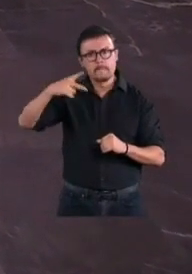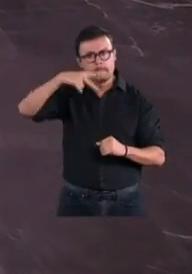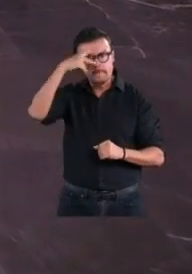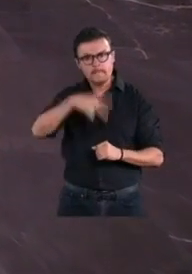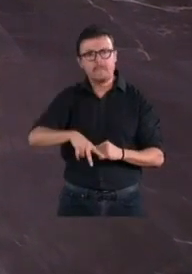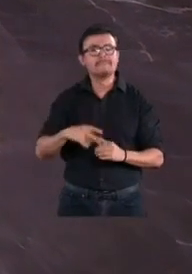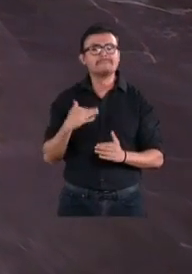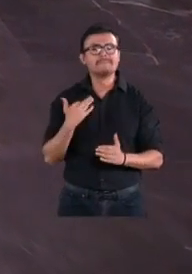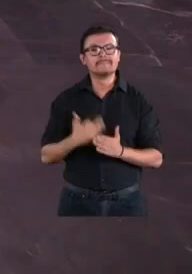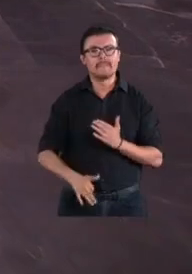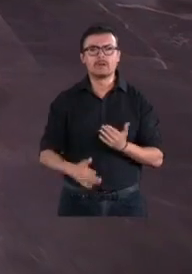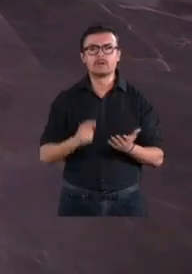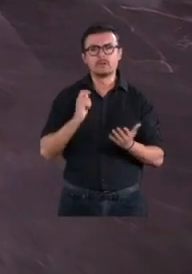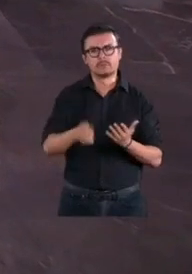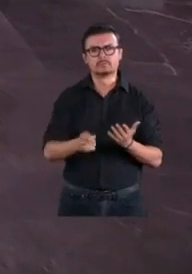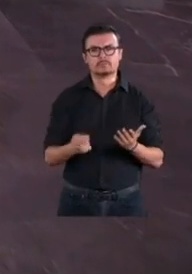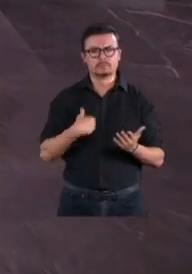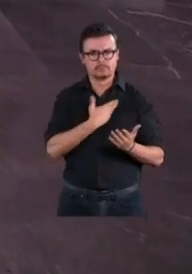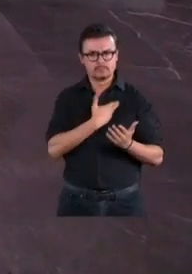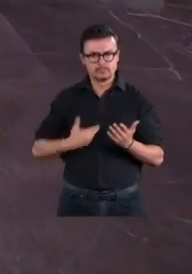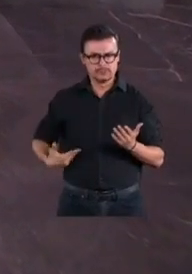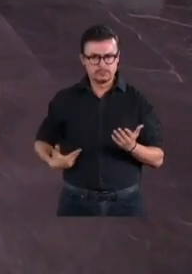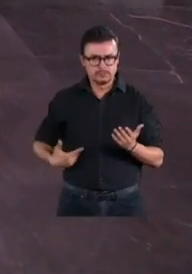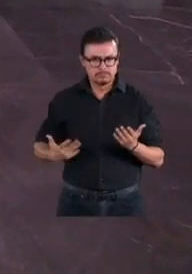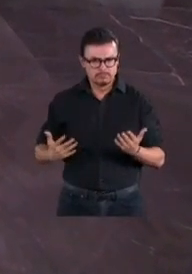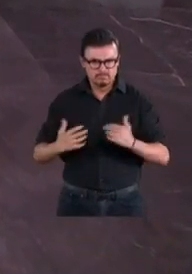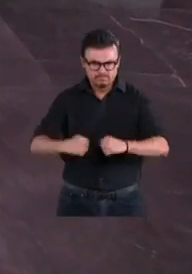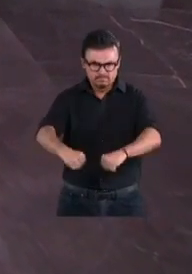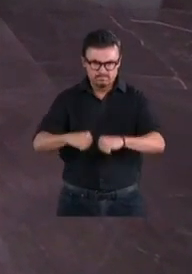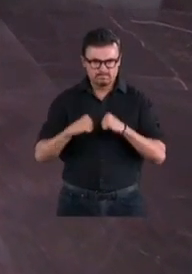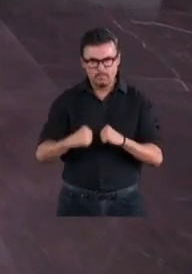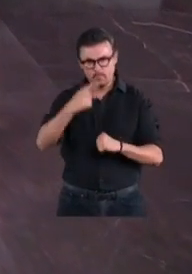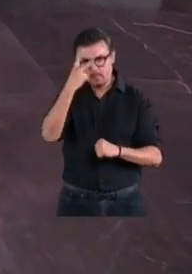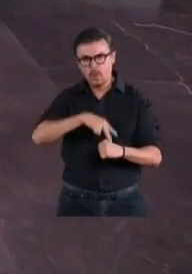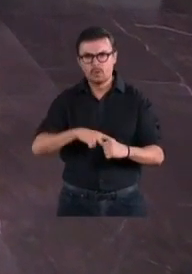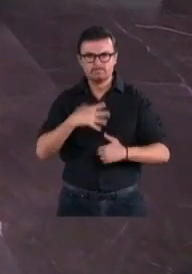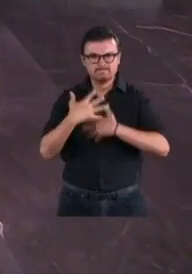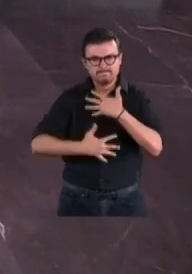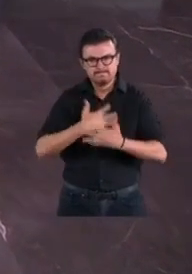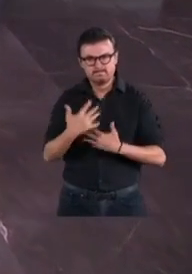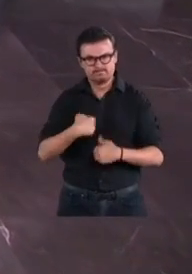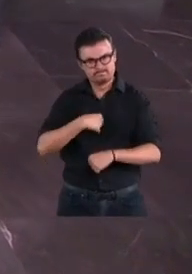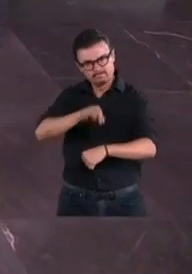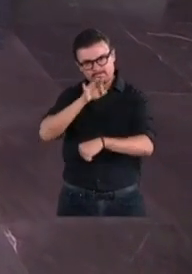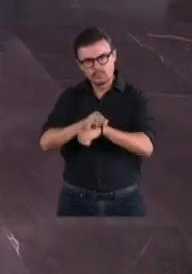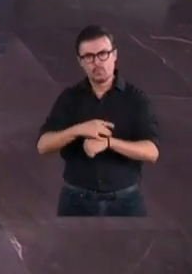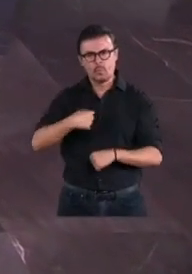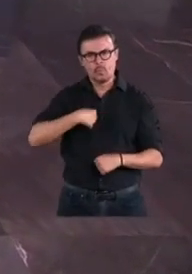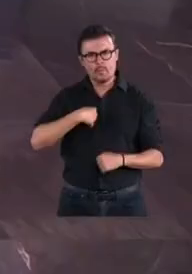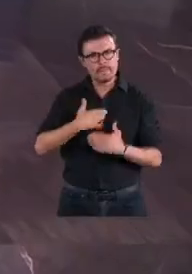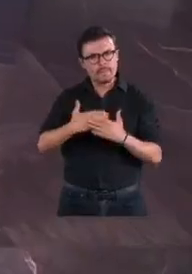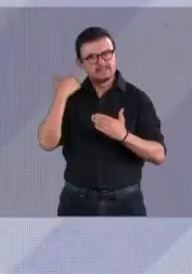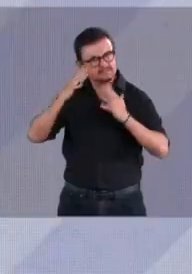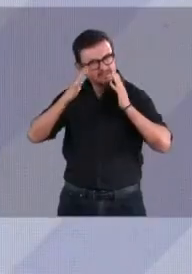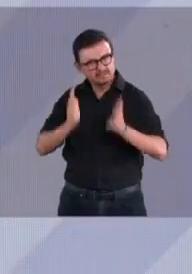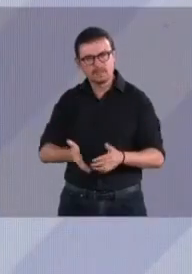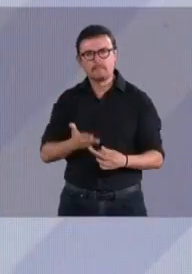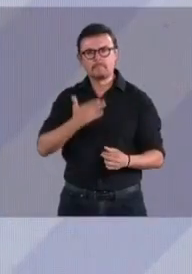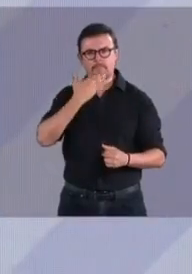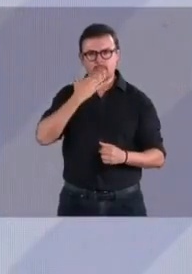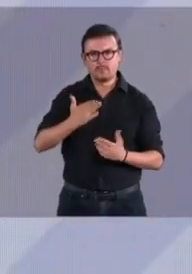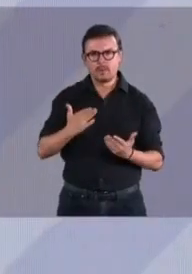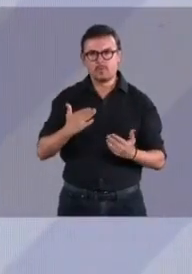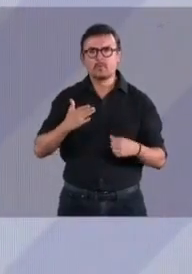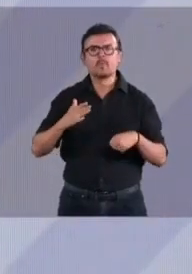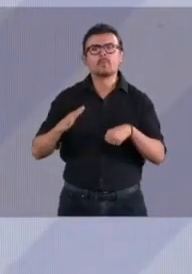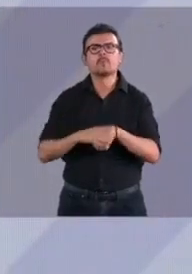presidente capaz de enfrentar este problema y soy el único que puede hacerlo. Yo sí tengo resultados en materia de seguridad. Gracias al juicio que